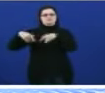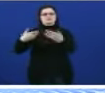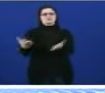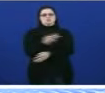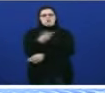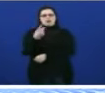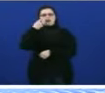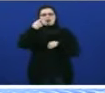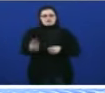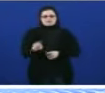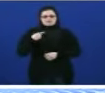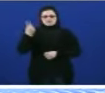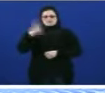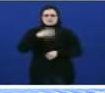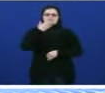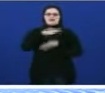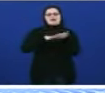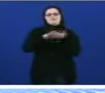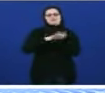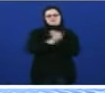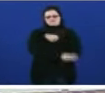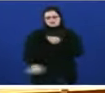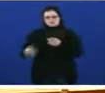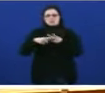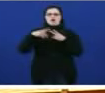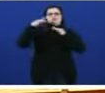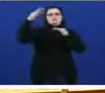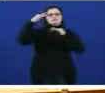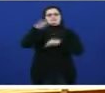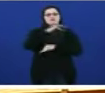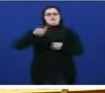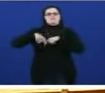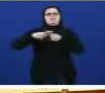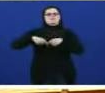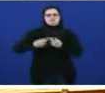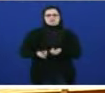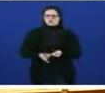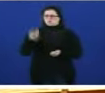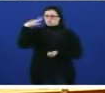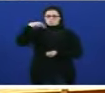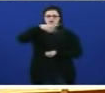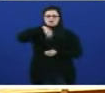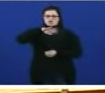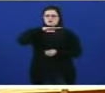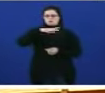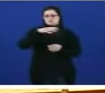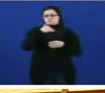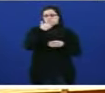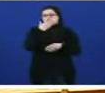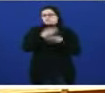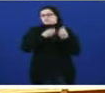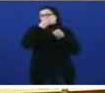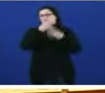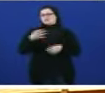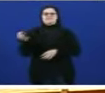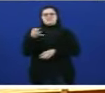Falan vostedes de infancia, de adolescencia e de familia. A única actuación salientável que tiberon este ano en esta materia foi